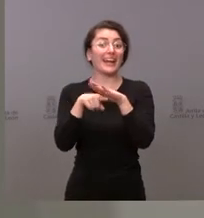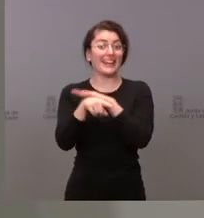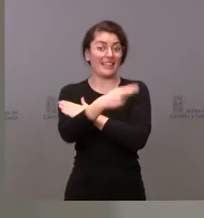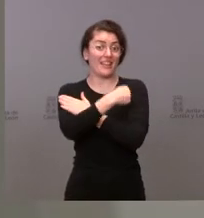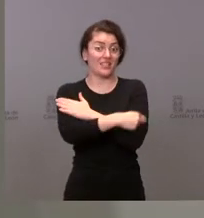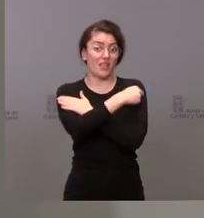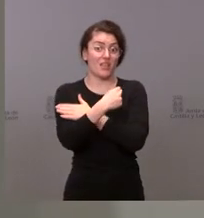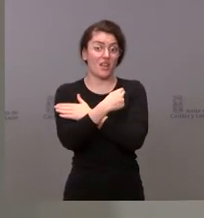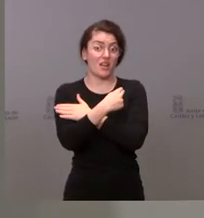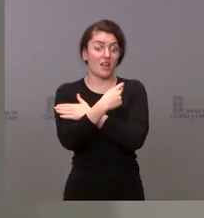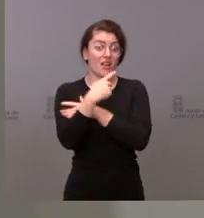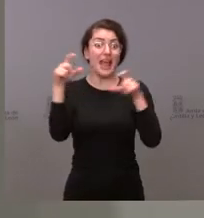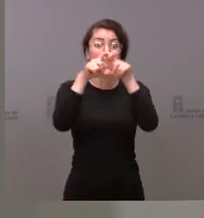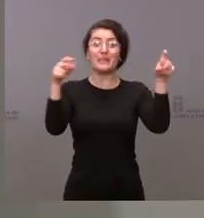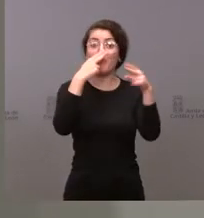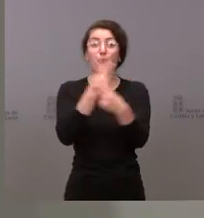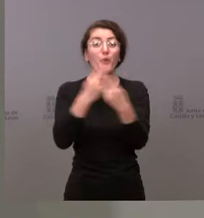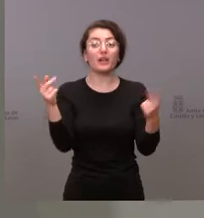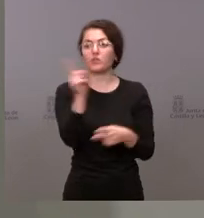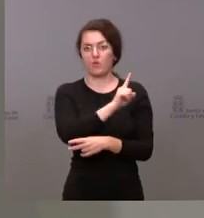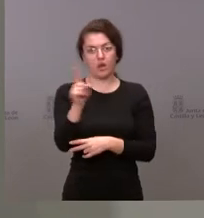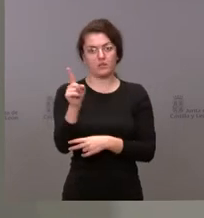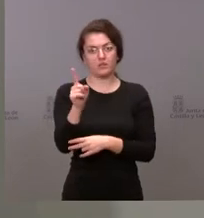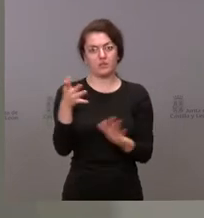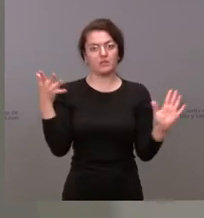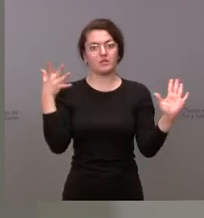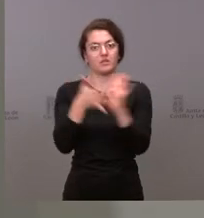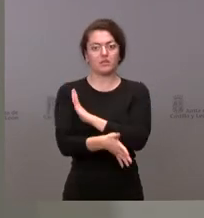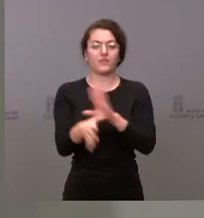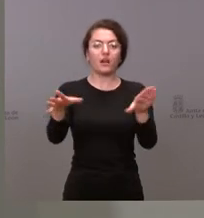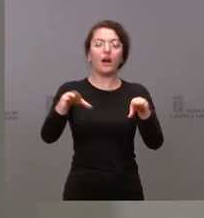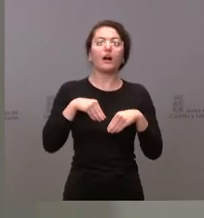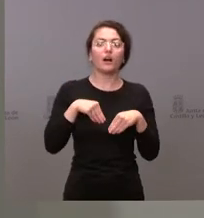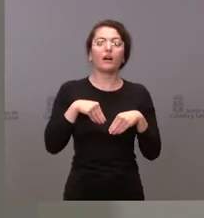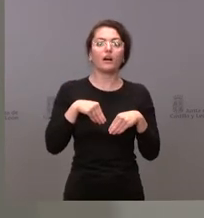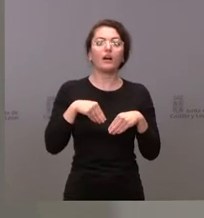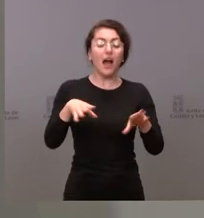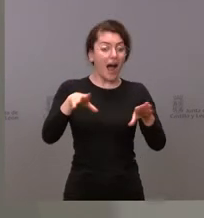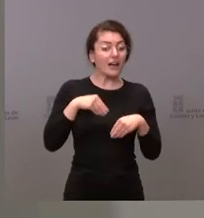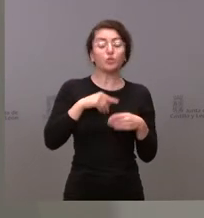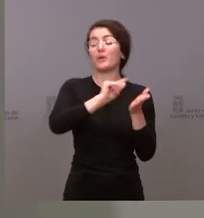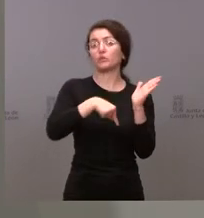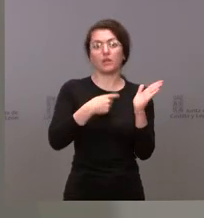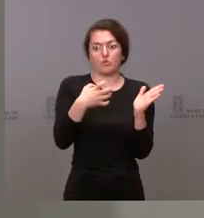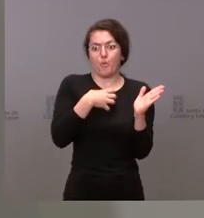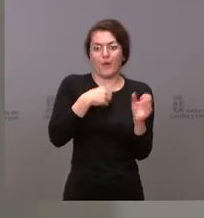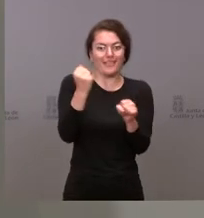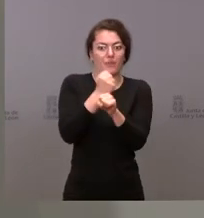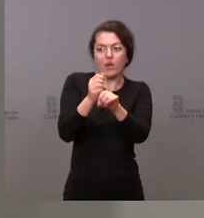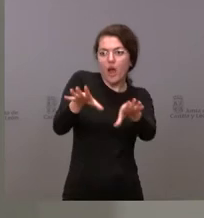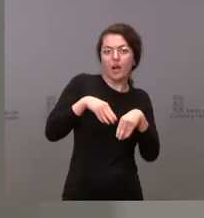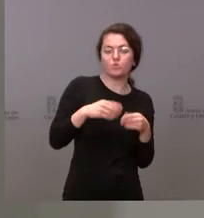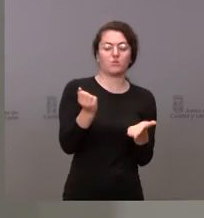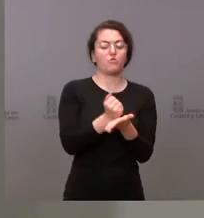emergencias no es una empresa pública por tanto no podría asumir ese contrato ni a los trabajadores que están